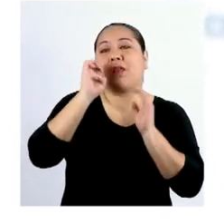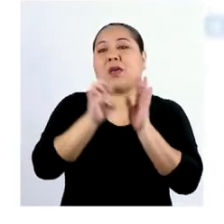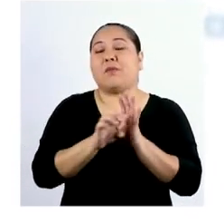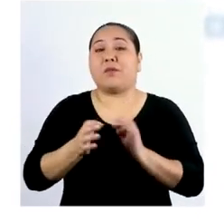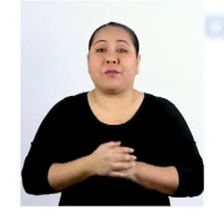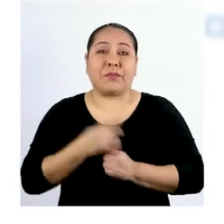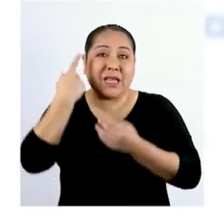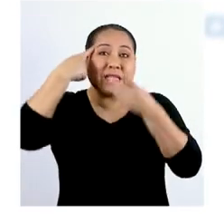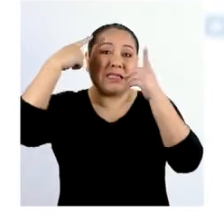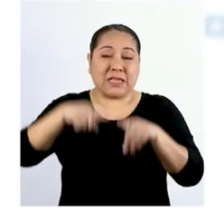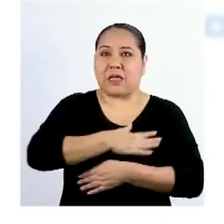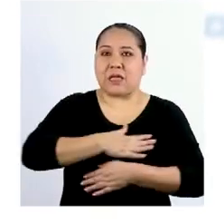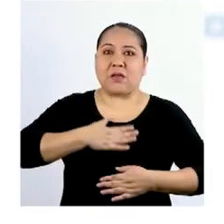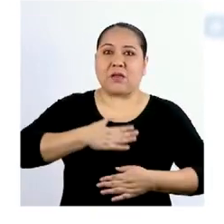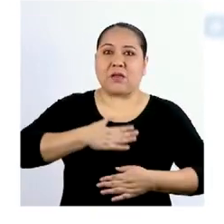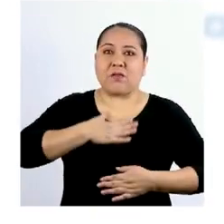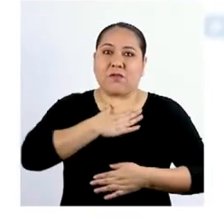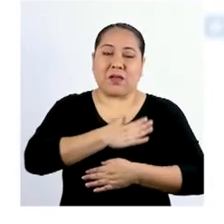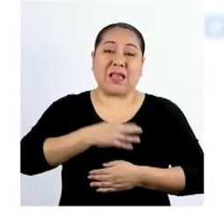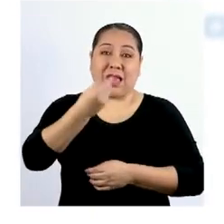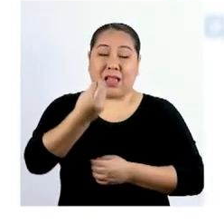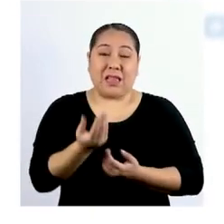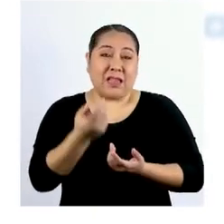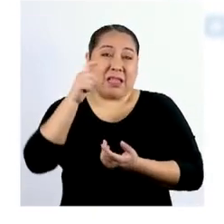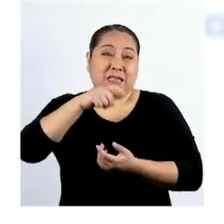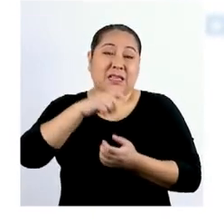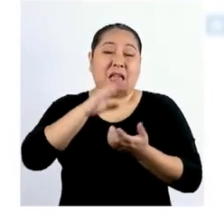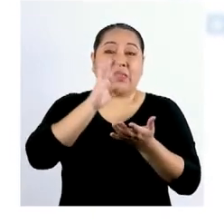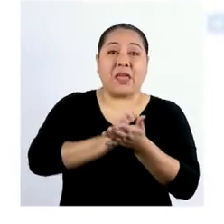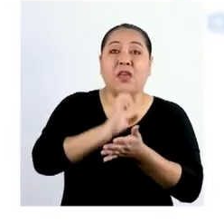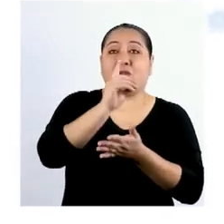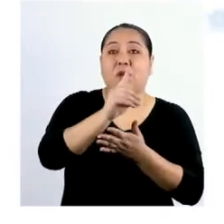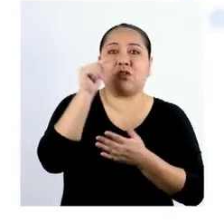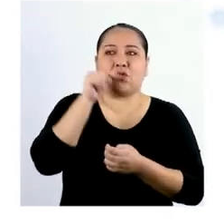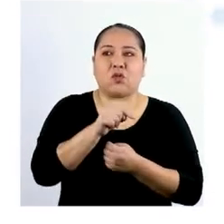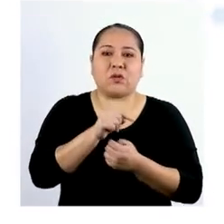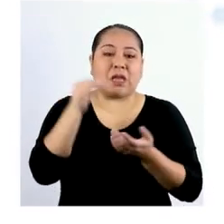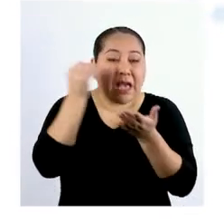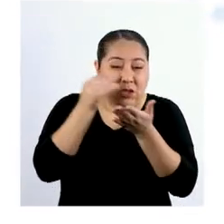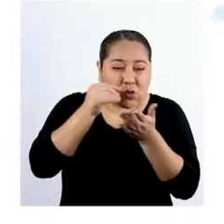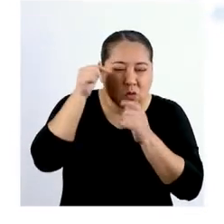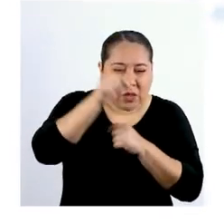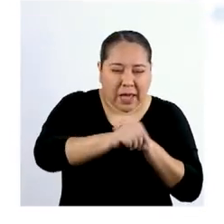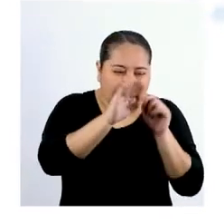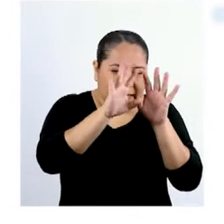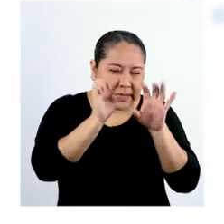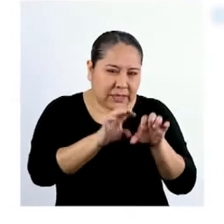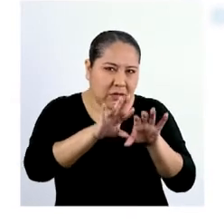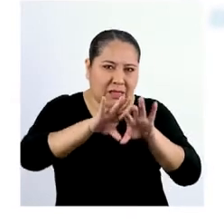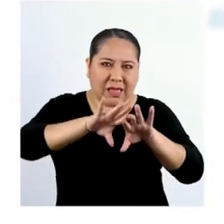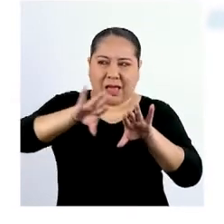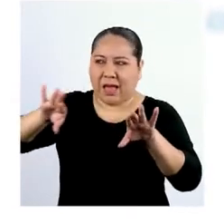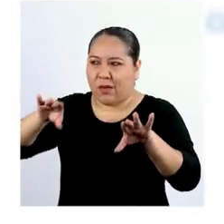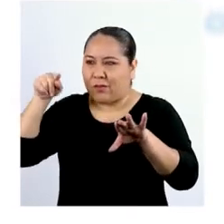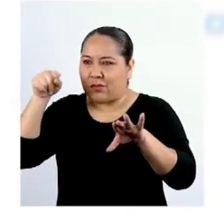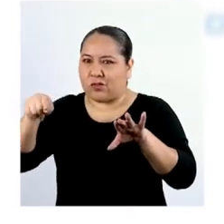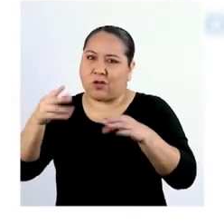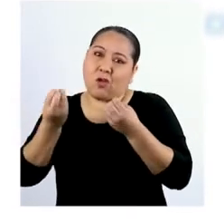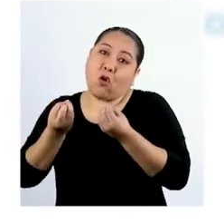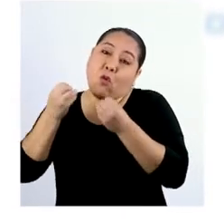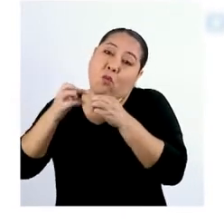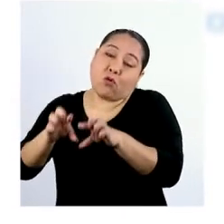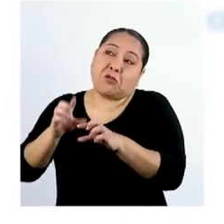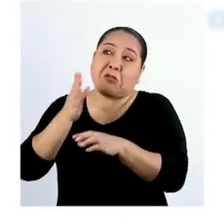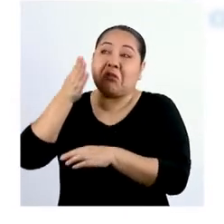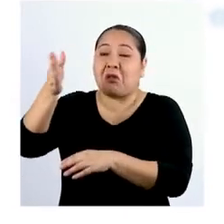ejemplo, cuando decidimos satisfacer nuestra necesidad de educación y estudiar para un examen, estamos dejando de lado la